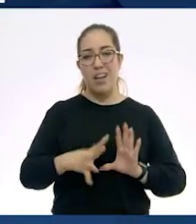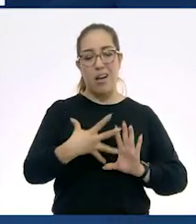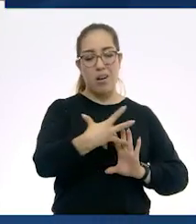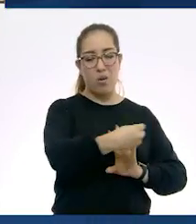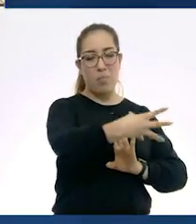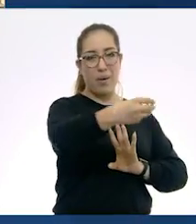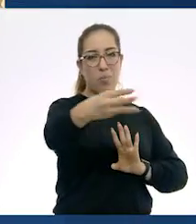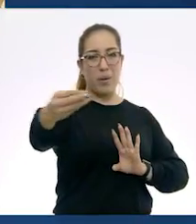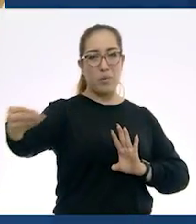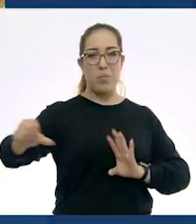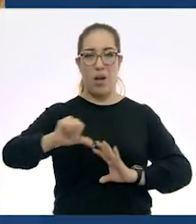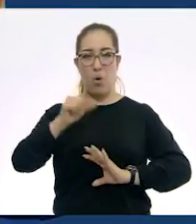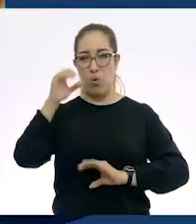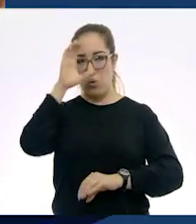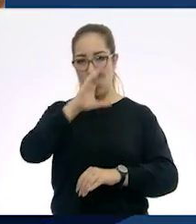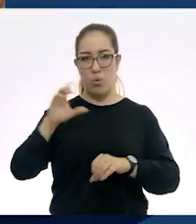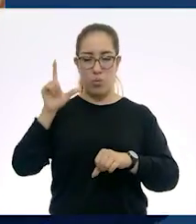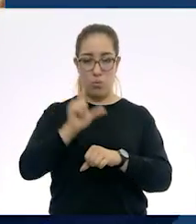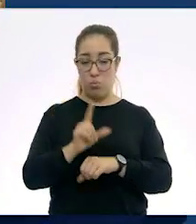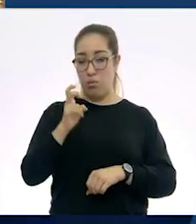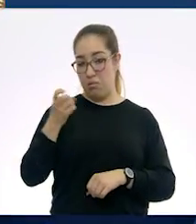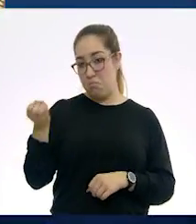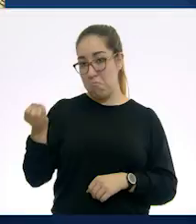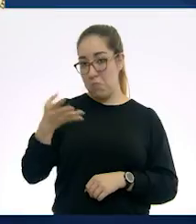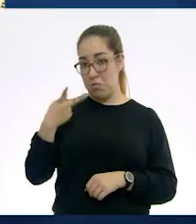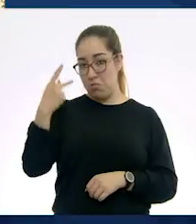culturas. Entonces, vamos a poner matemáticas.